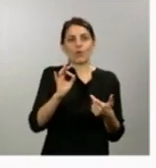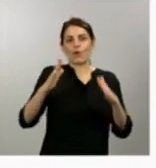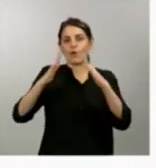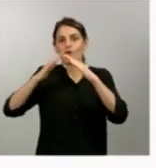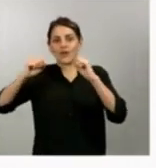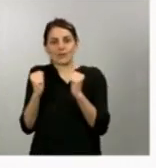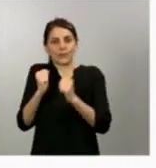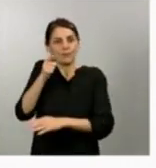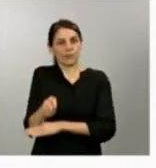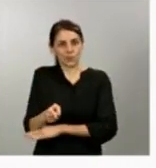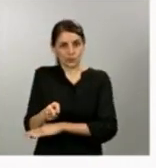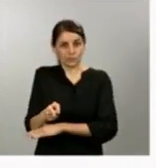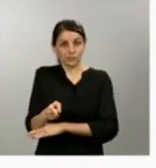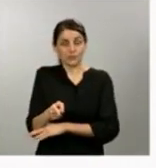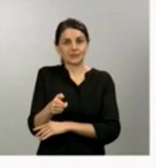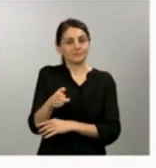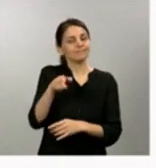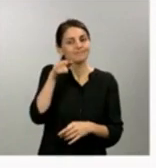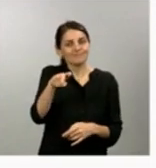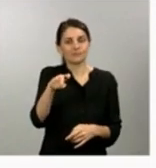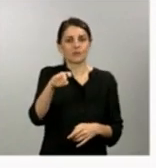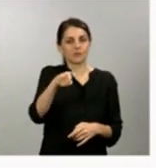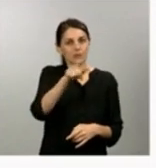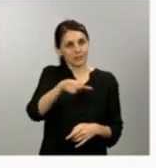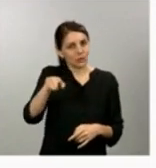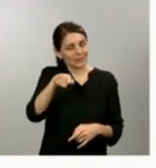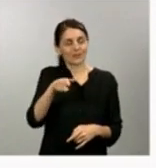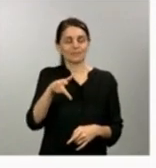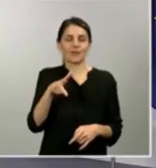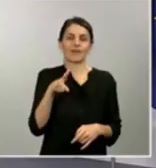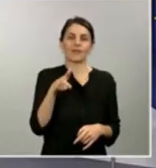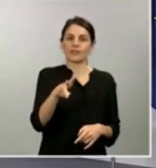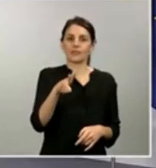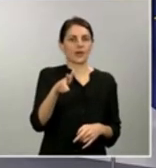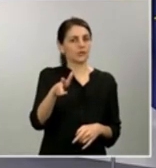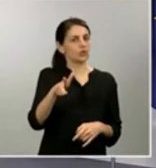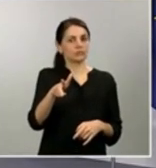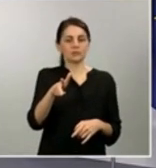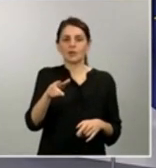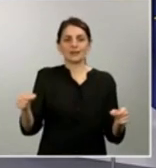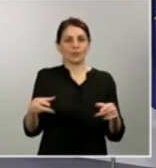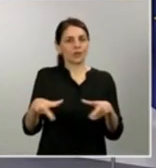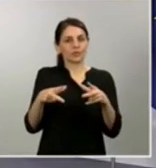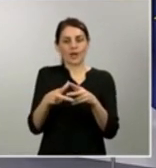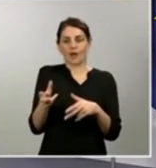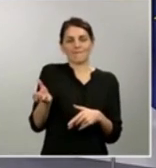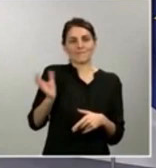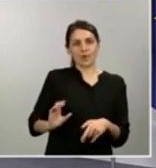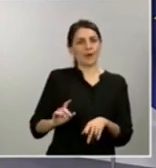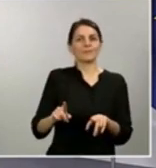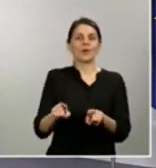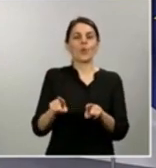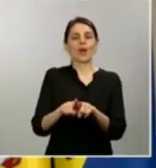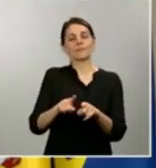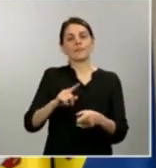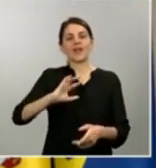tienen derecho a…, desde el primer día, la Seguridad Social va a pagar la incapacidad temporal como si fuera un accidente de trabajo y, además, con una